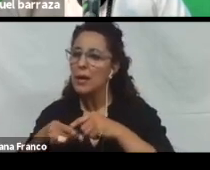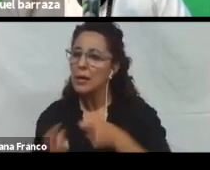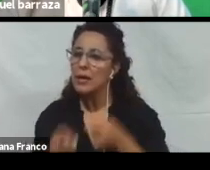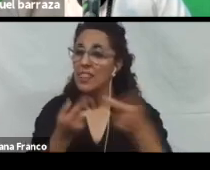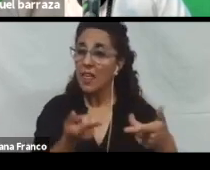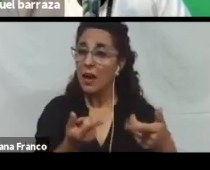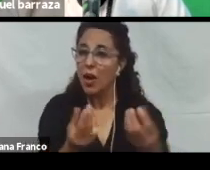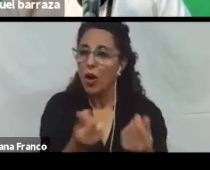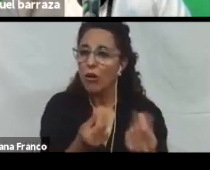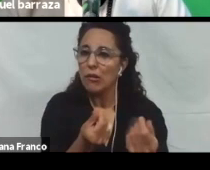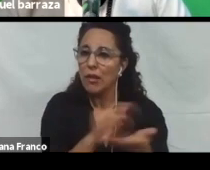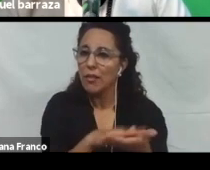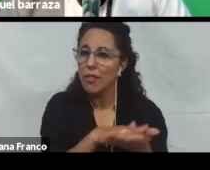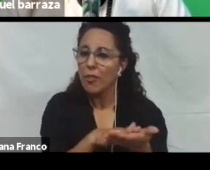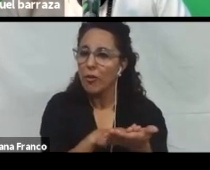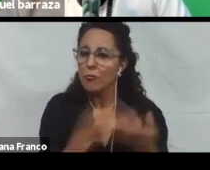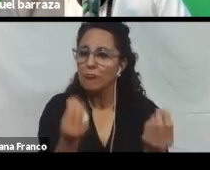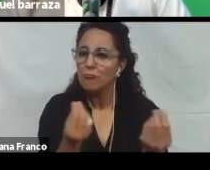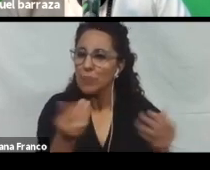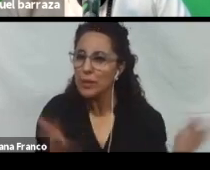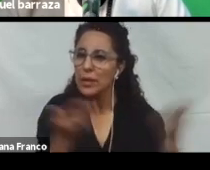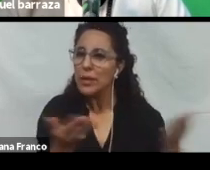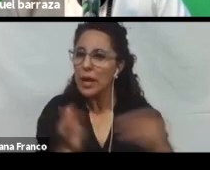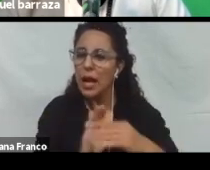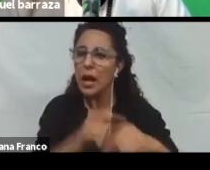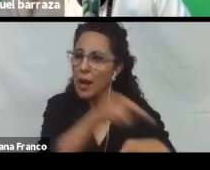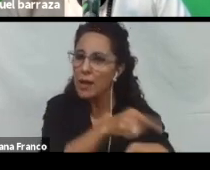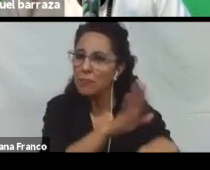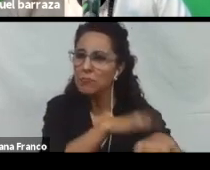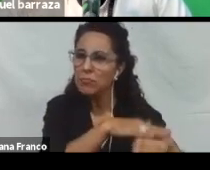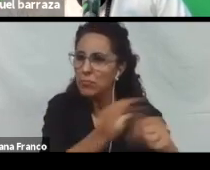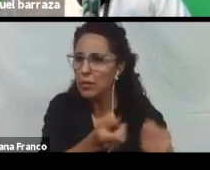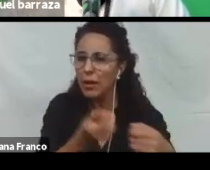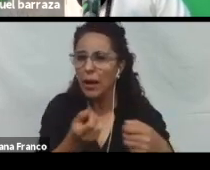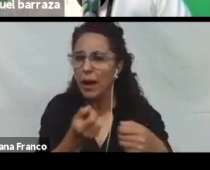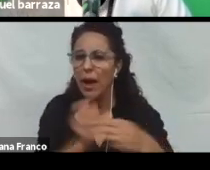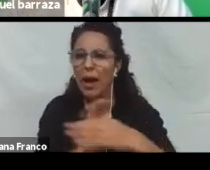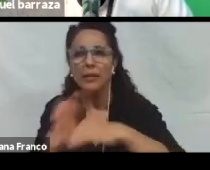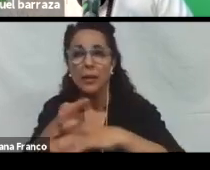tienen que generar contenidos accesibles y ser accesibles